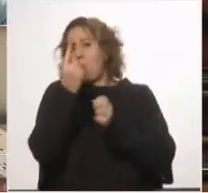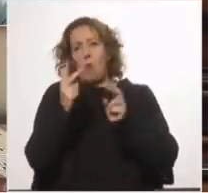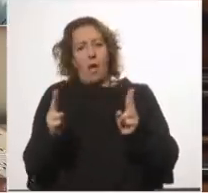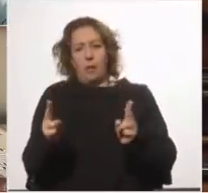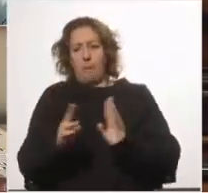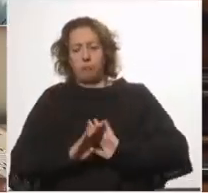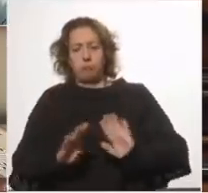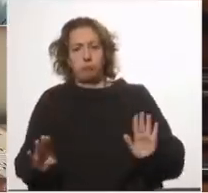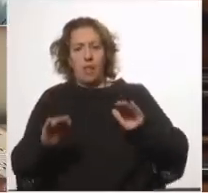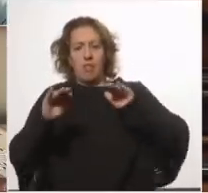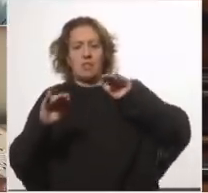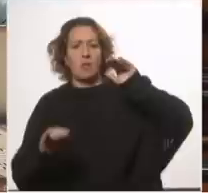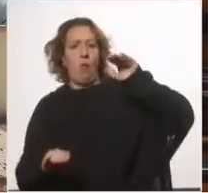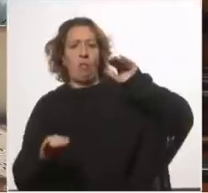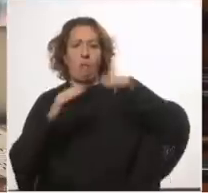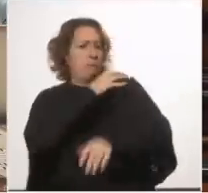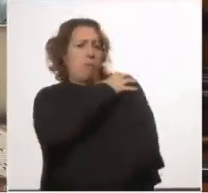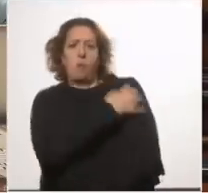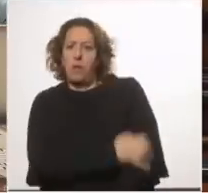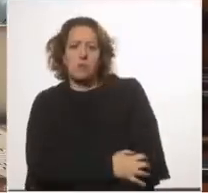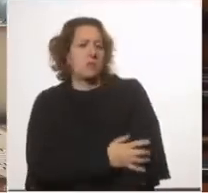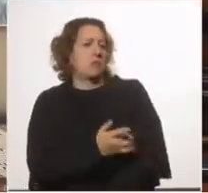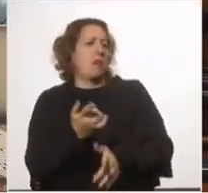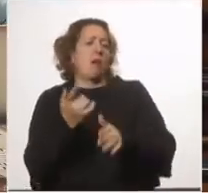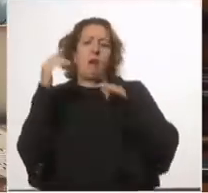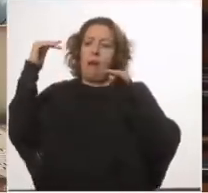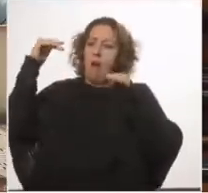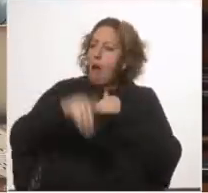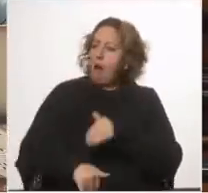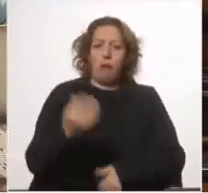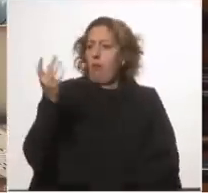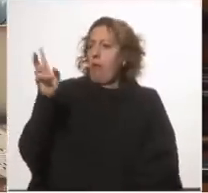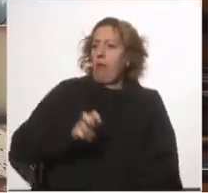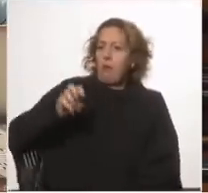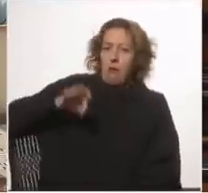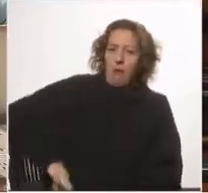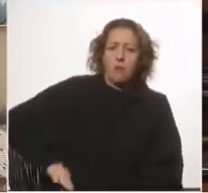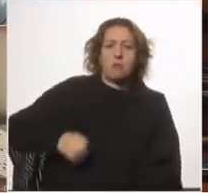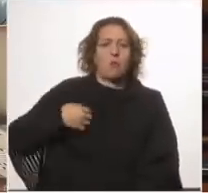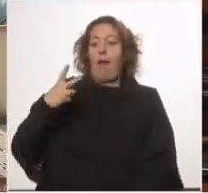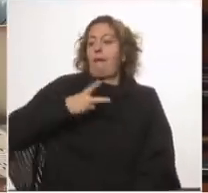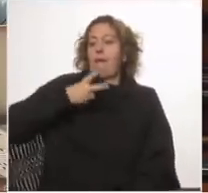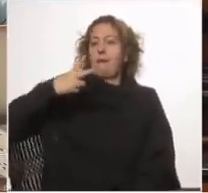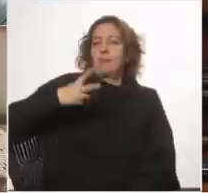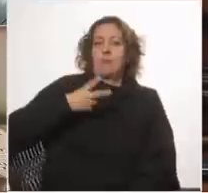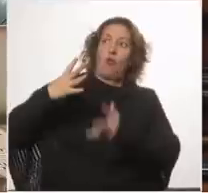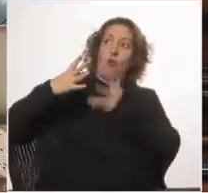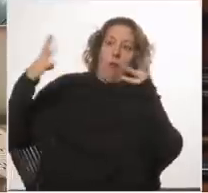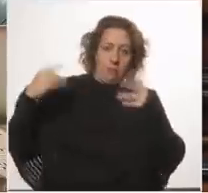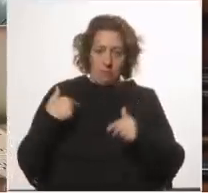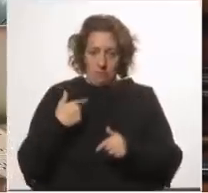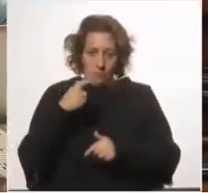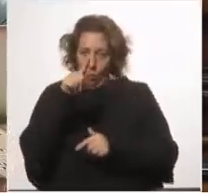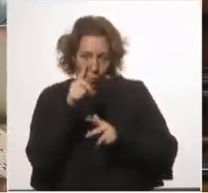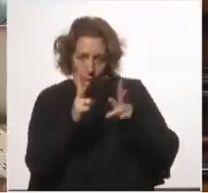La etapa de desigualdad, la etapa de la pobreza, la etapa de la caída de los ingresos, la etapa del enriquecimiento de los grandes. No tuvo etapas.